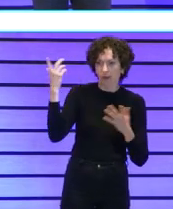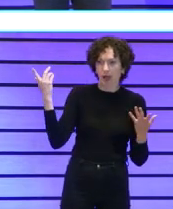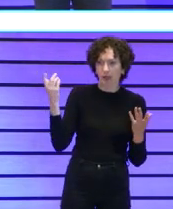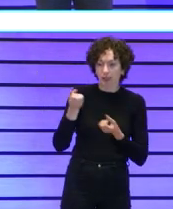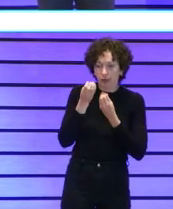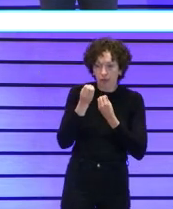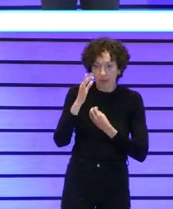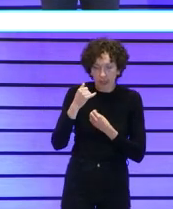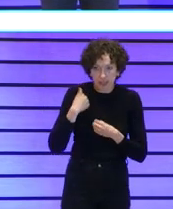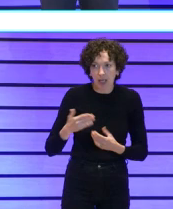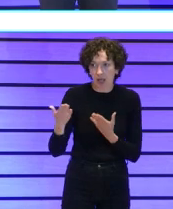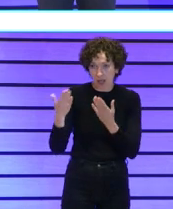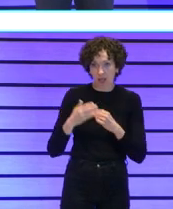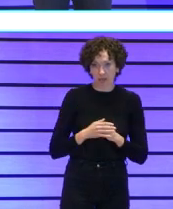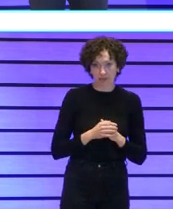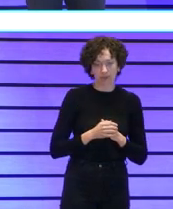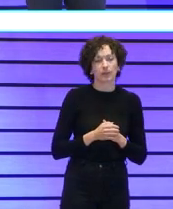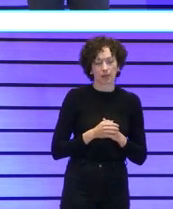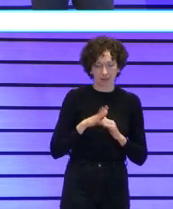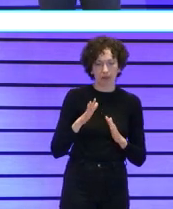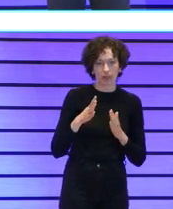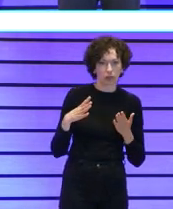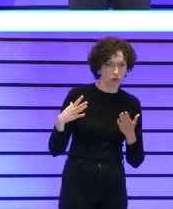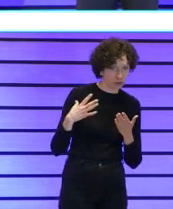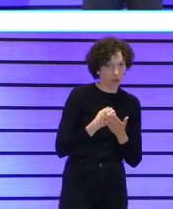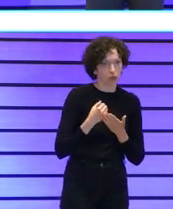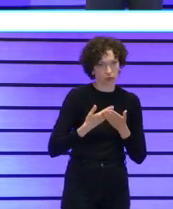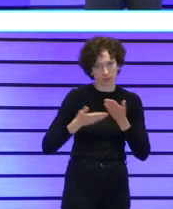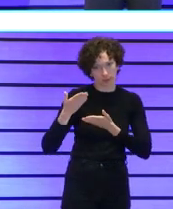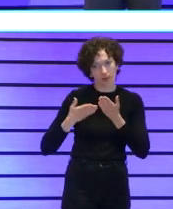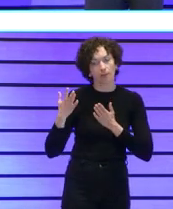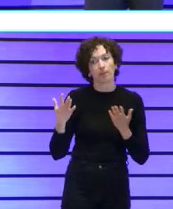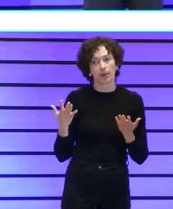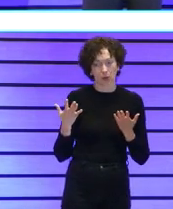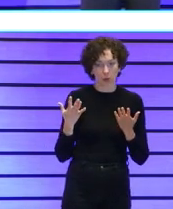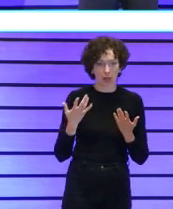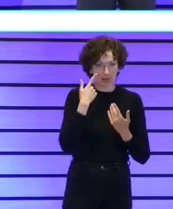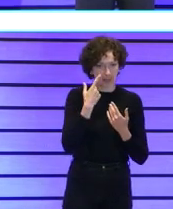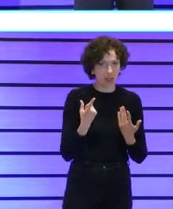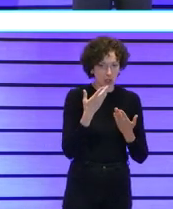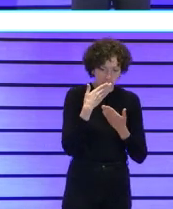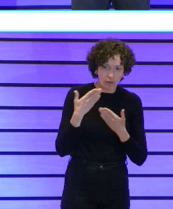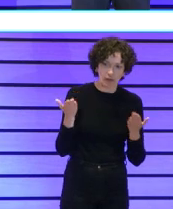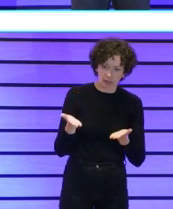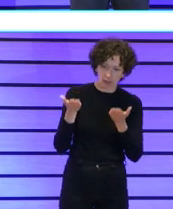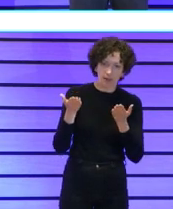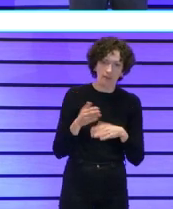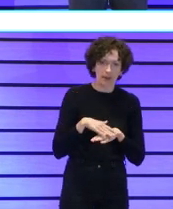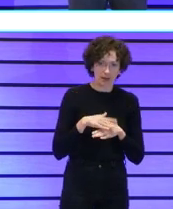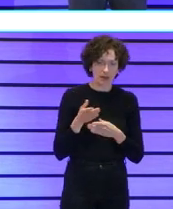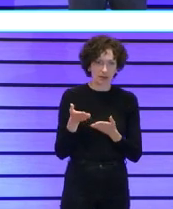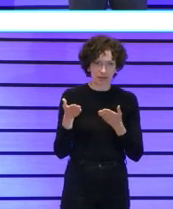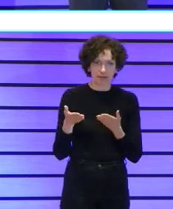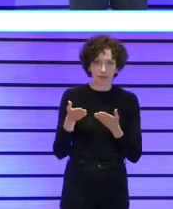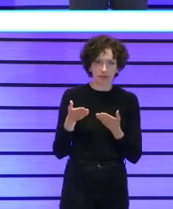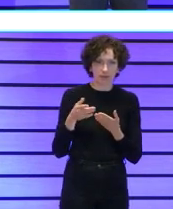información a ver esto va entre todos ¿no? pero tenemos que dar confianza para generar para